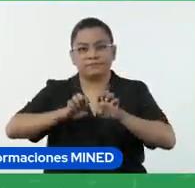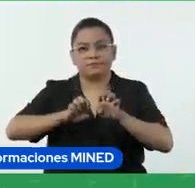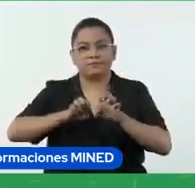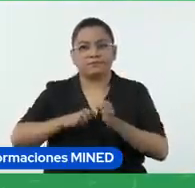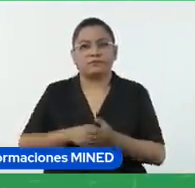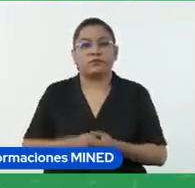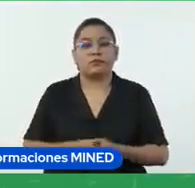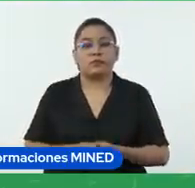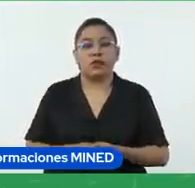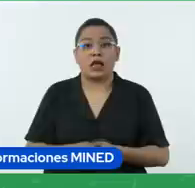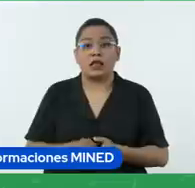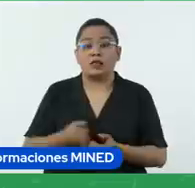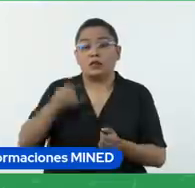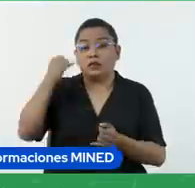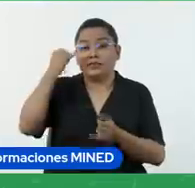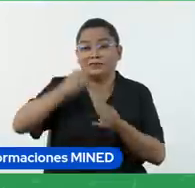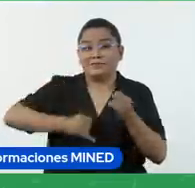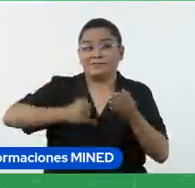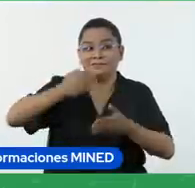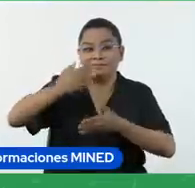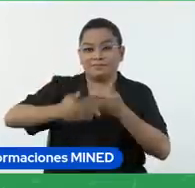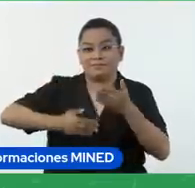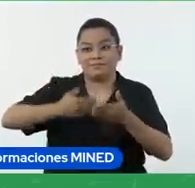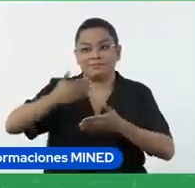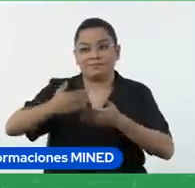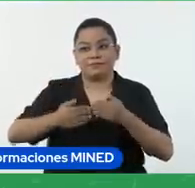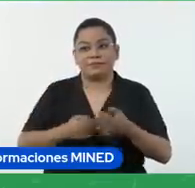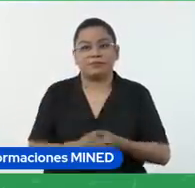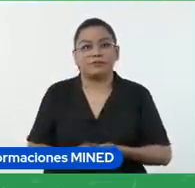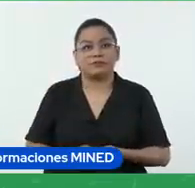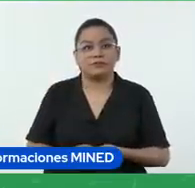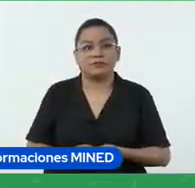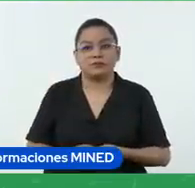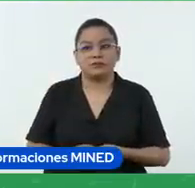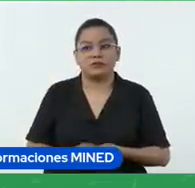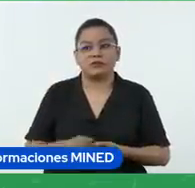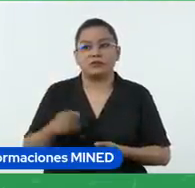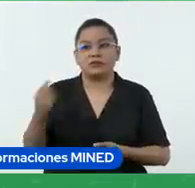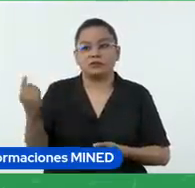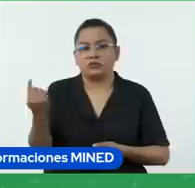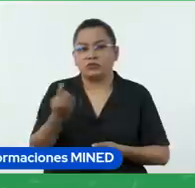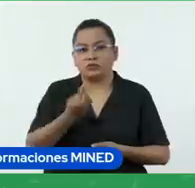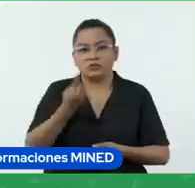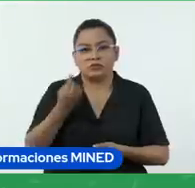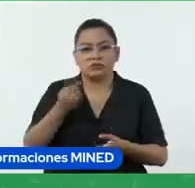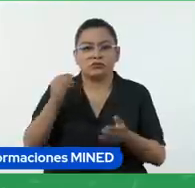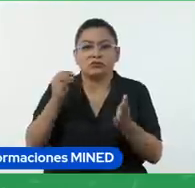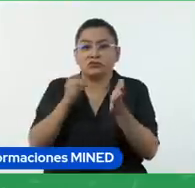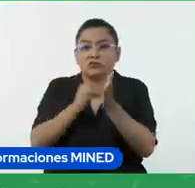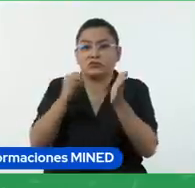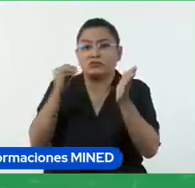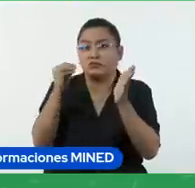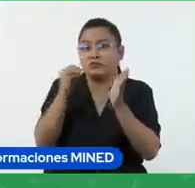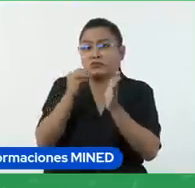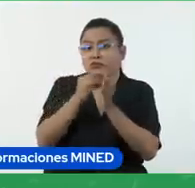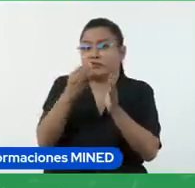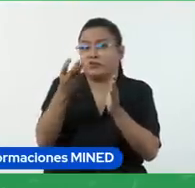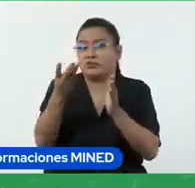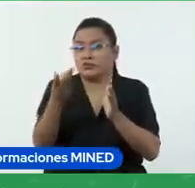parte final del proceso. Es solo lo que va calificado, ¿verdad? Lo que lleva un puntaje, una calificación.